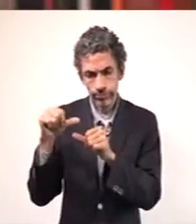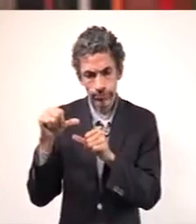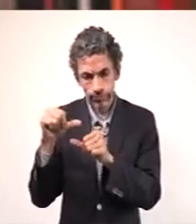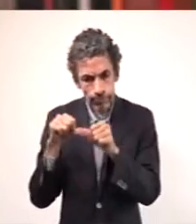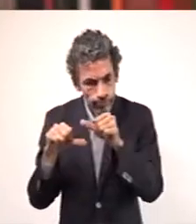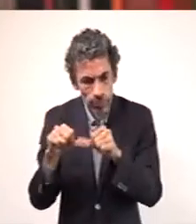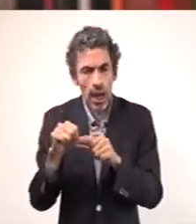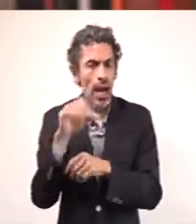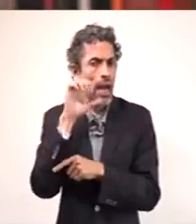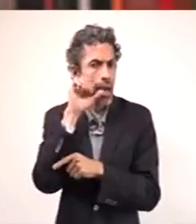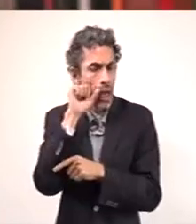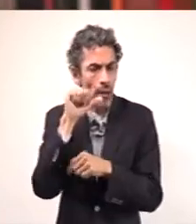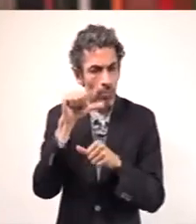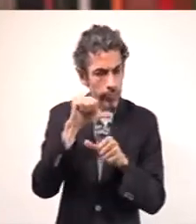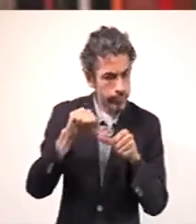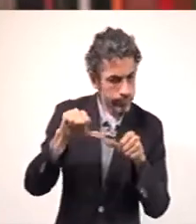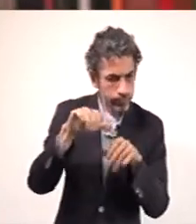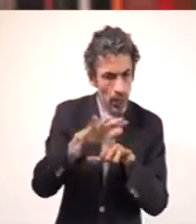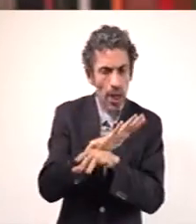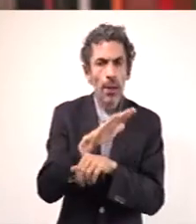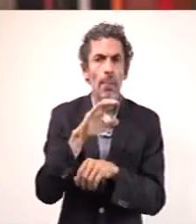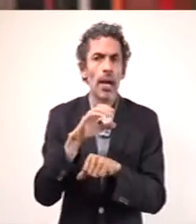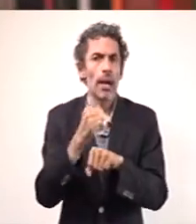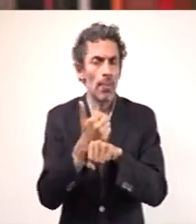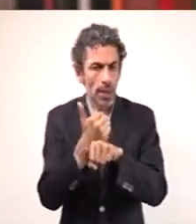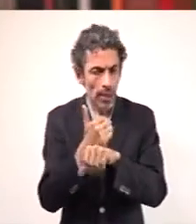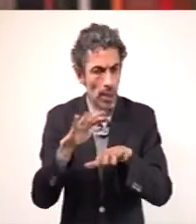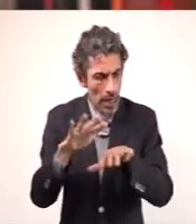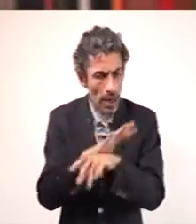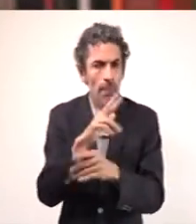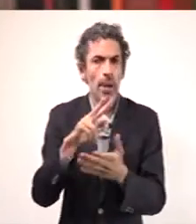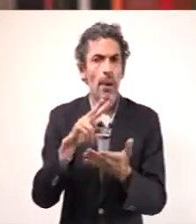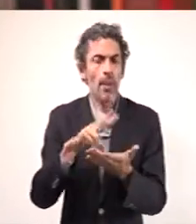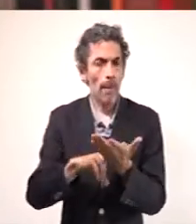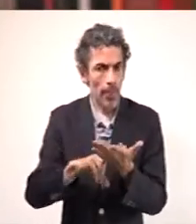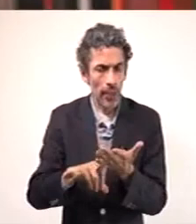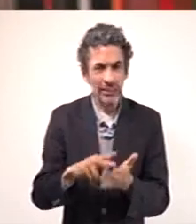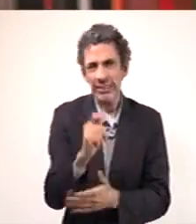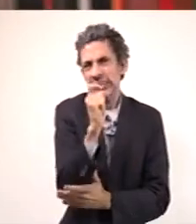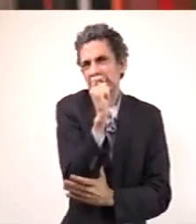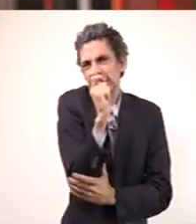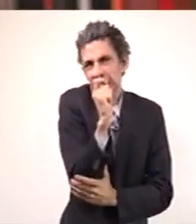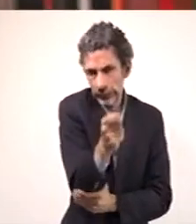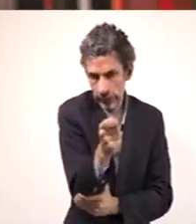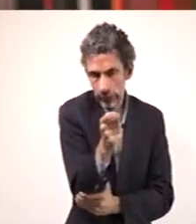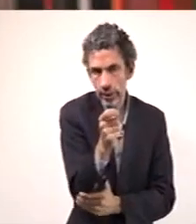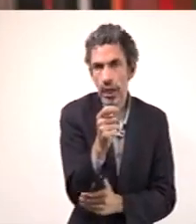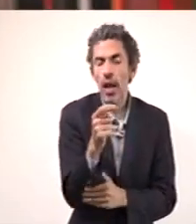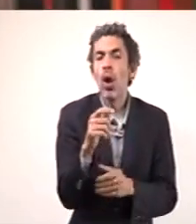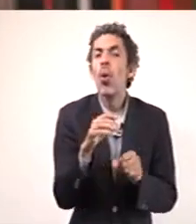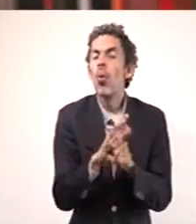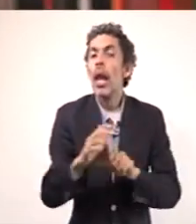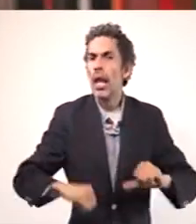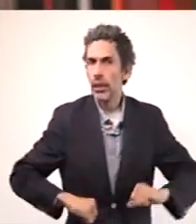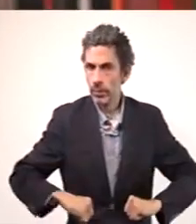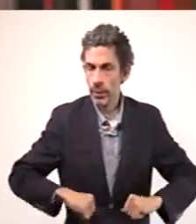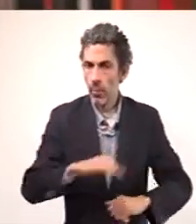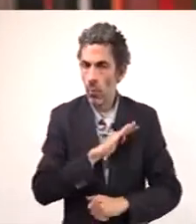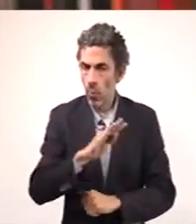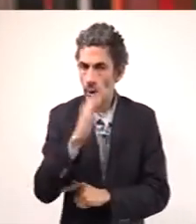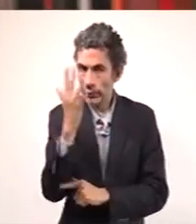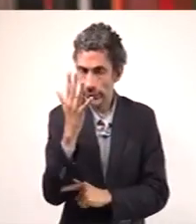anaranjado, al amarillo y al verde. Y lo que significa en términos de actividades,